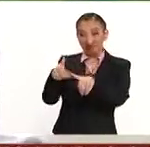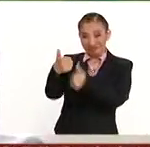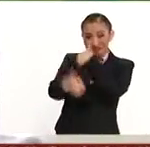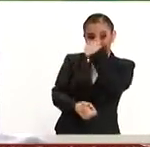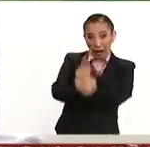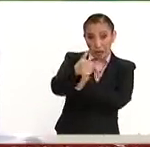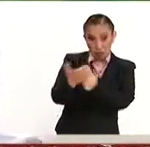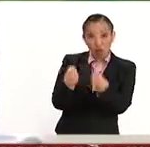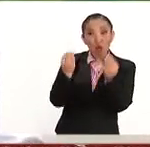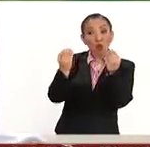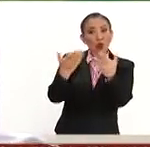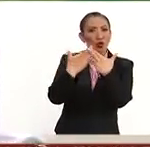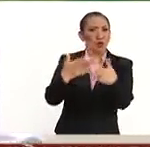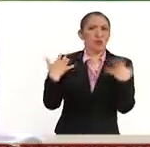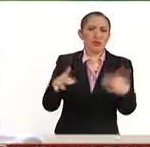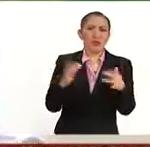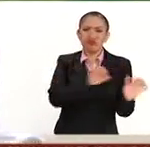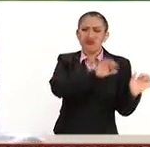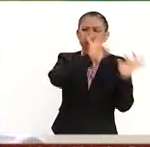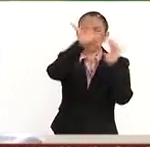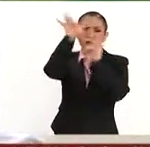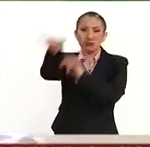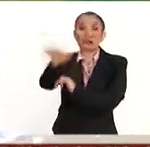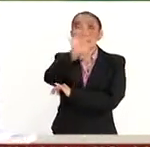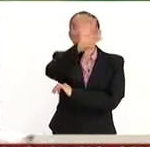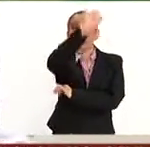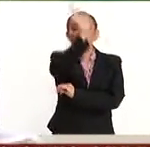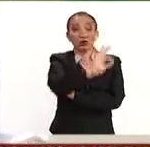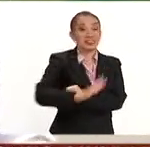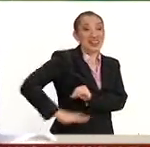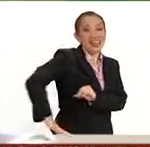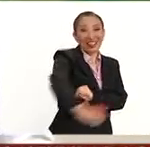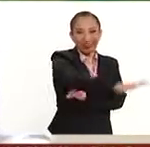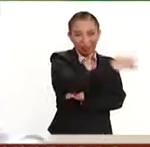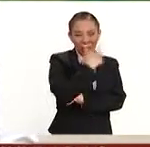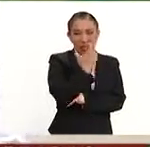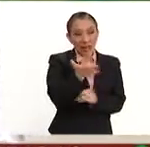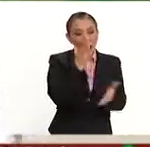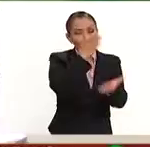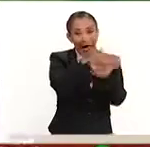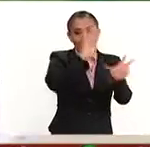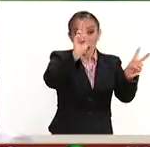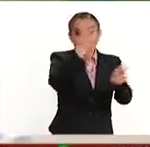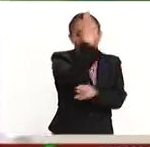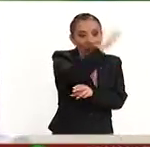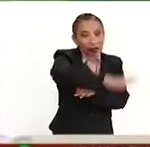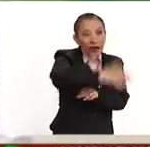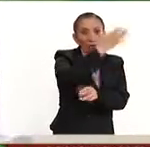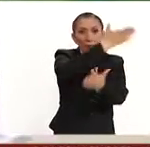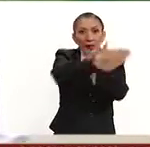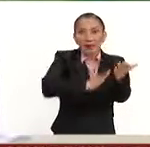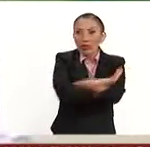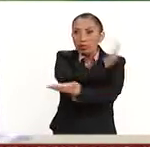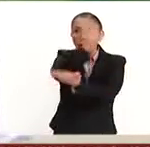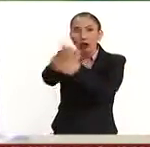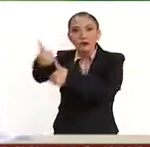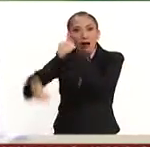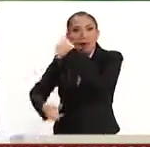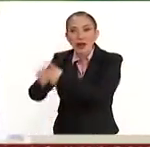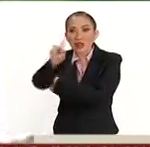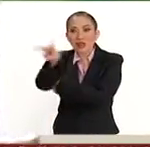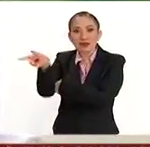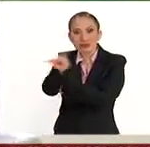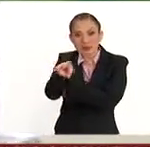es alta. Concentran básicamente el 50% de la matrícula de ingreso de la universidad. La universidad es una